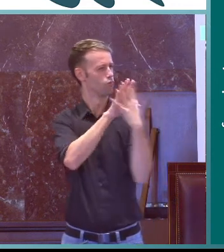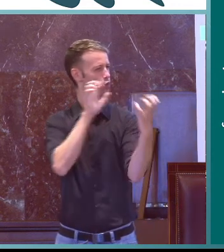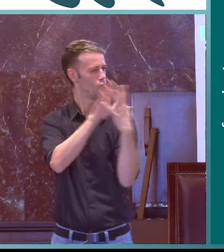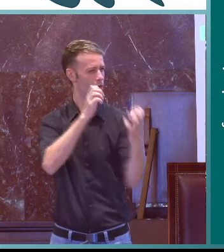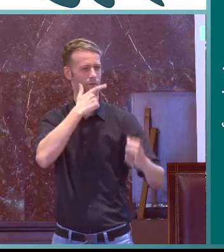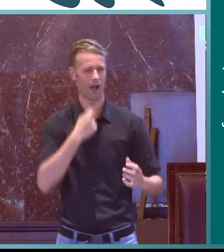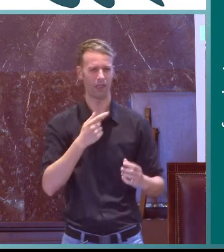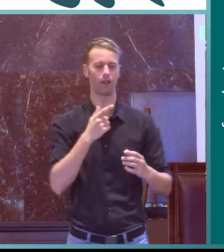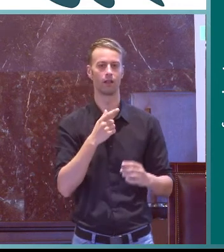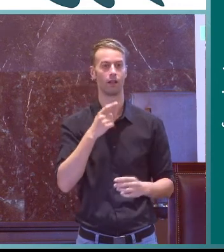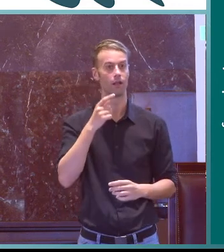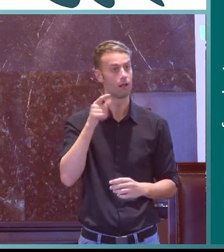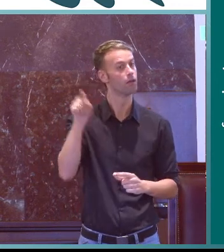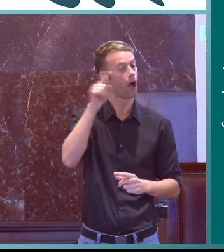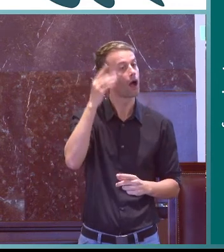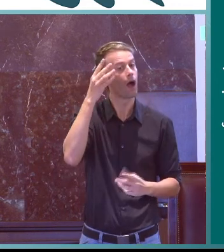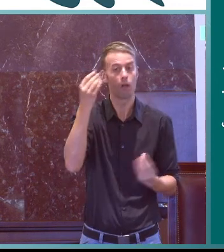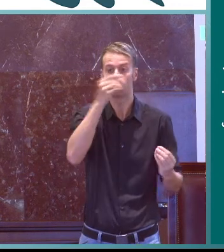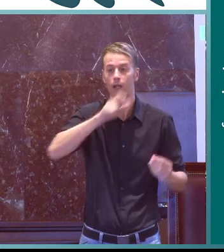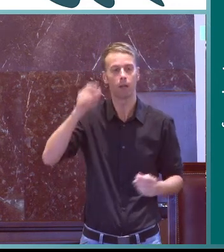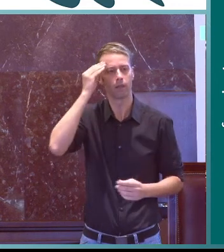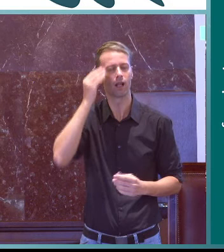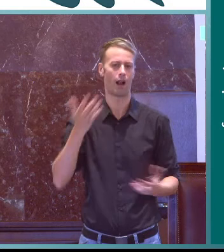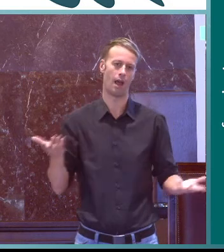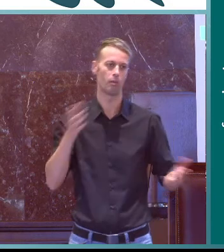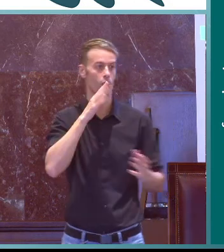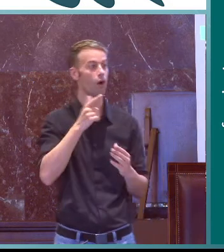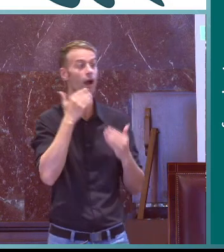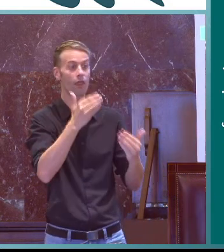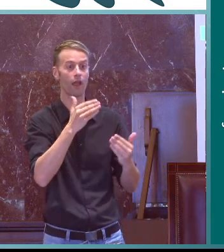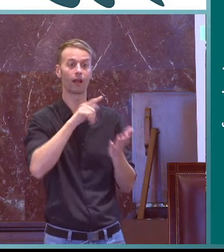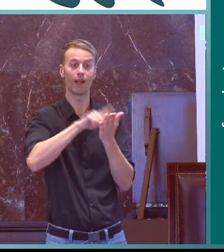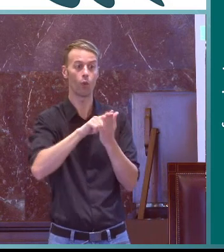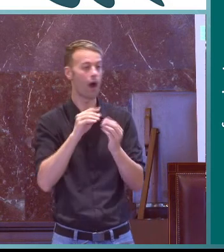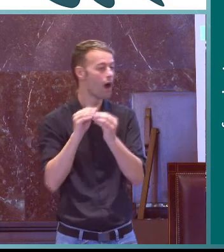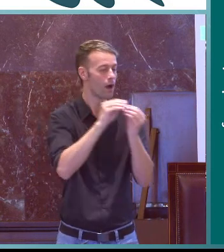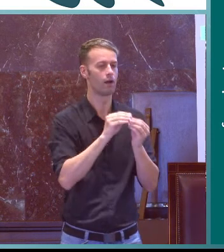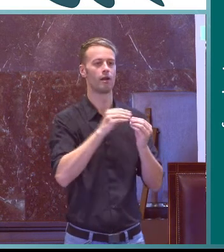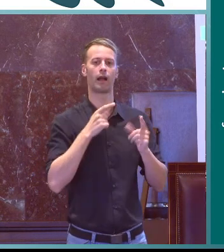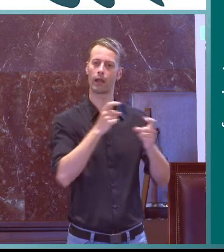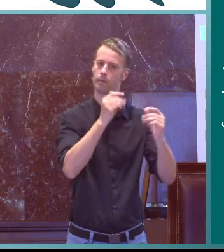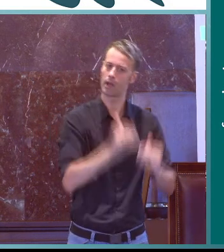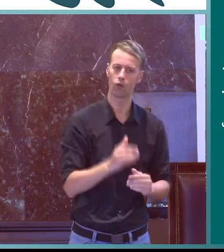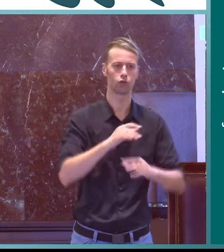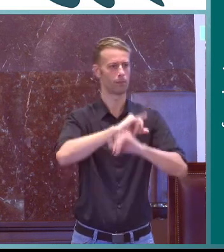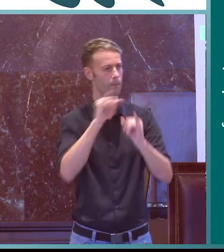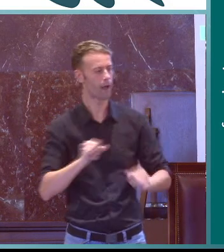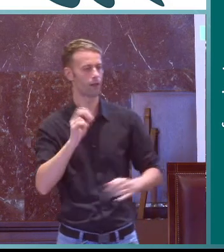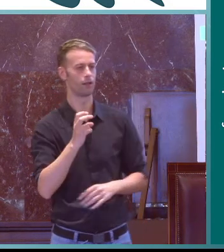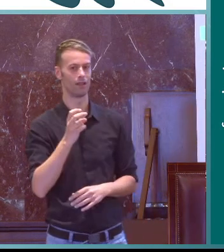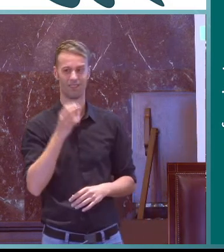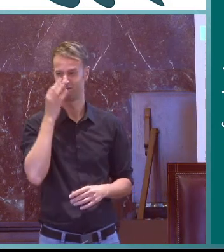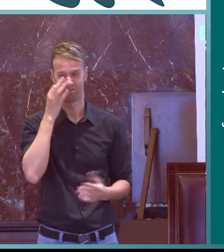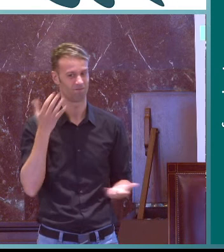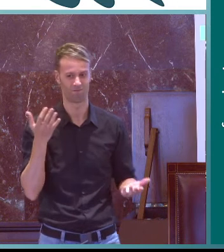habría menos guerras porque nos entenderíamos mejor ¿verdad? parece que a priori mucha gente piensa que sería más fácil porque gracias a tener una misma